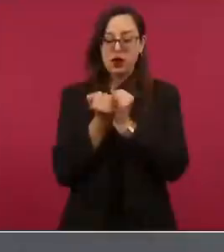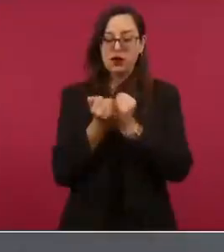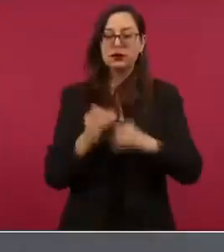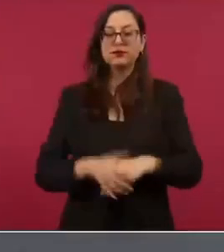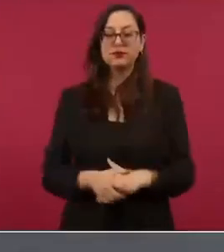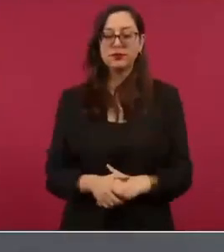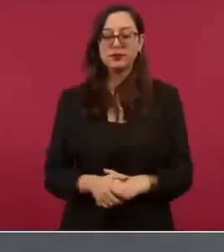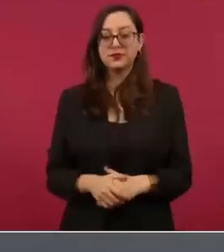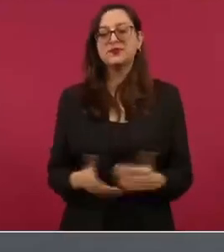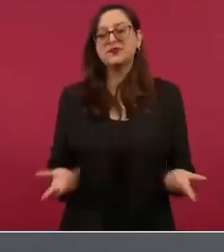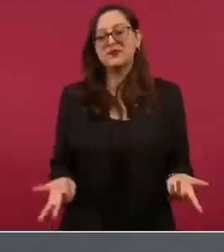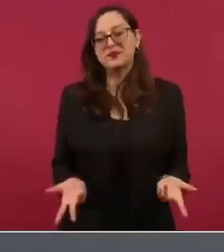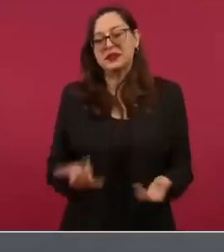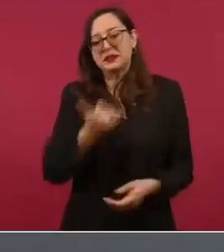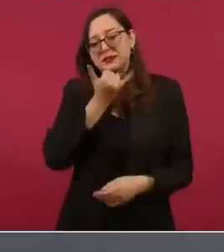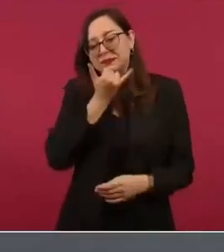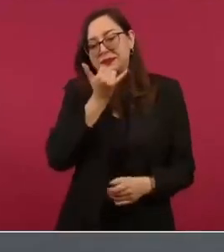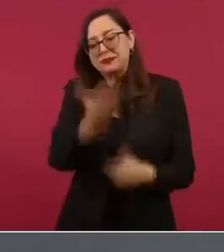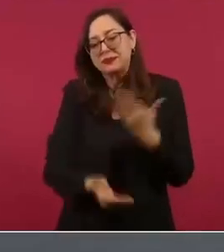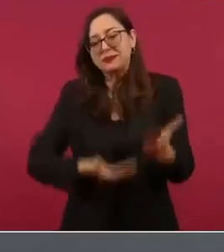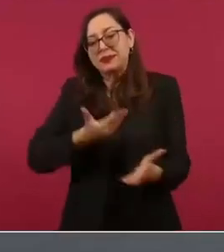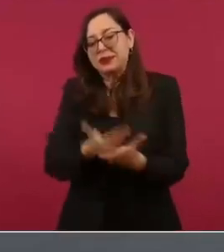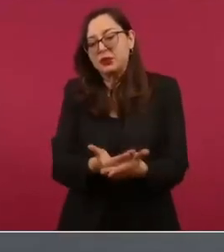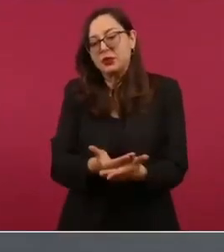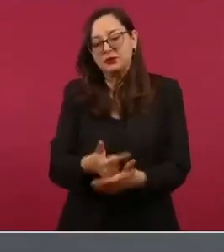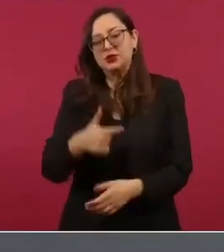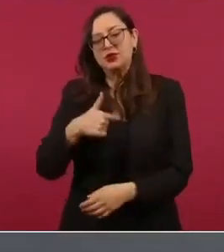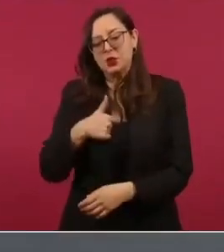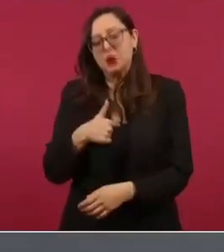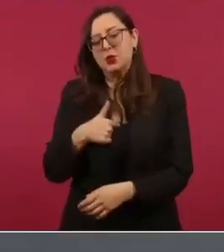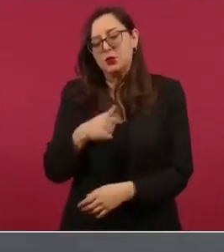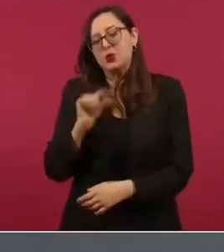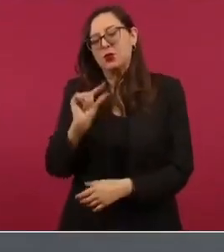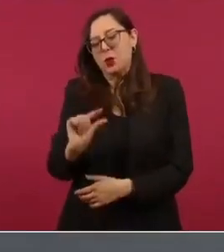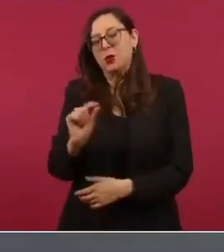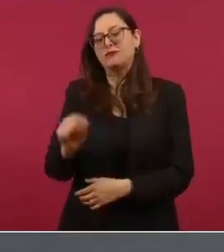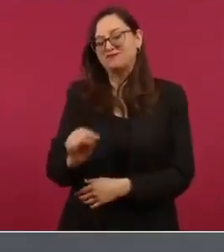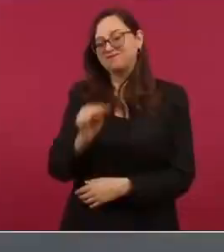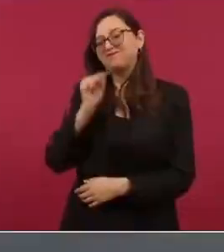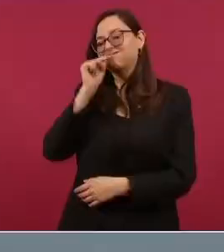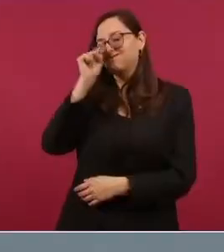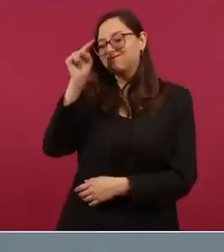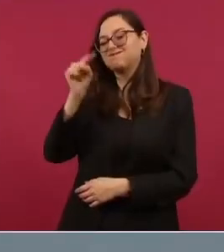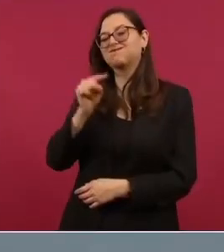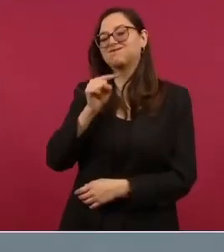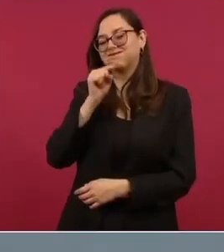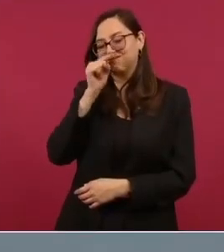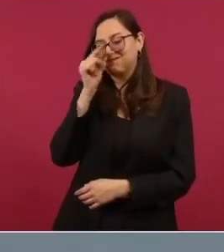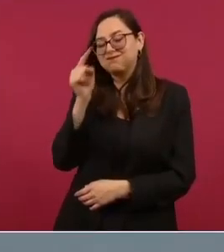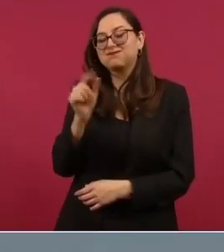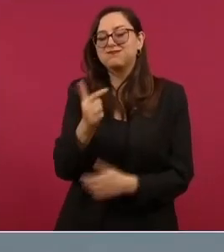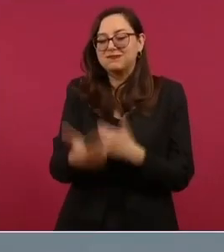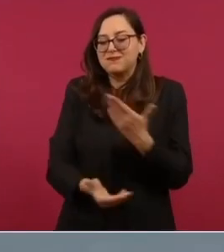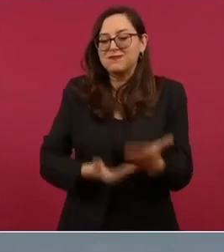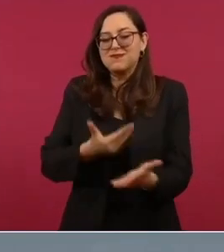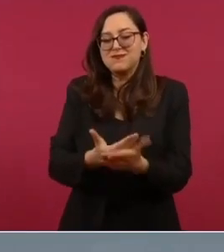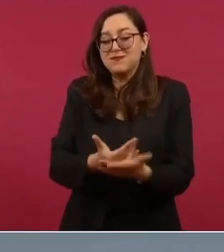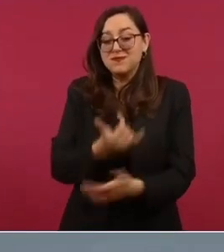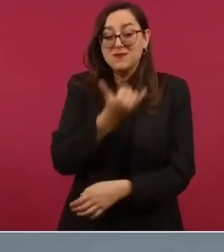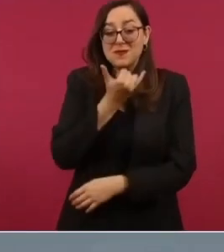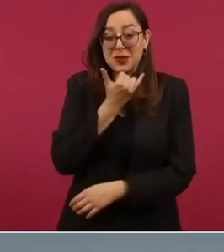presumir ofrecemos disculpas por anticipado es la obra